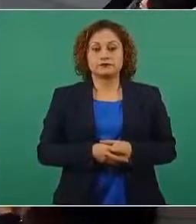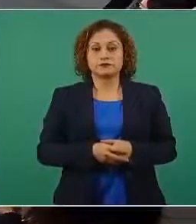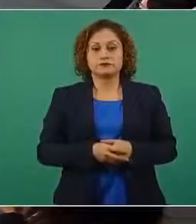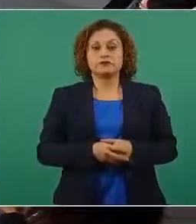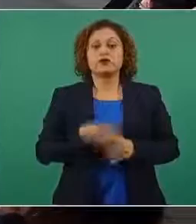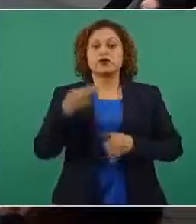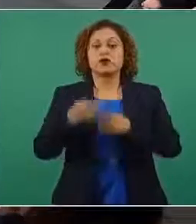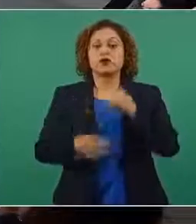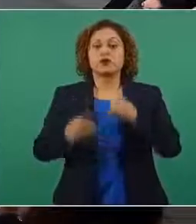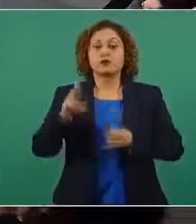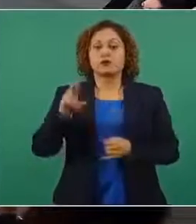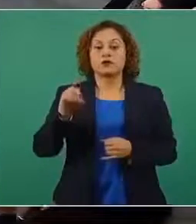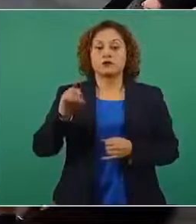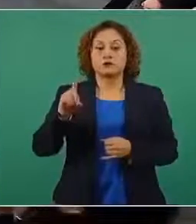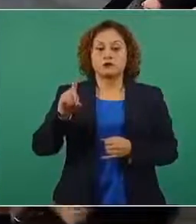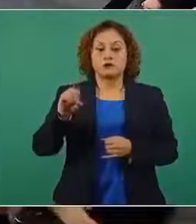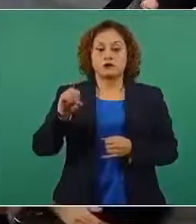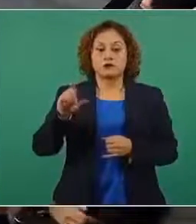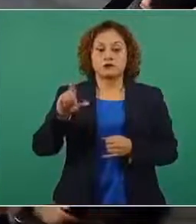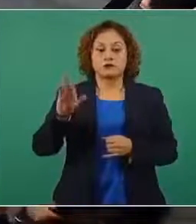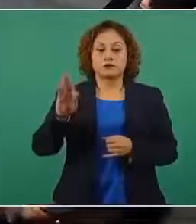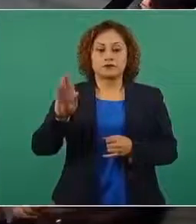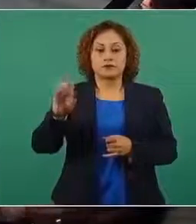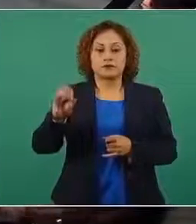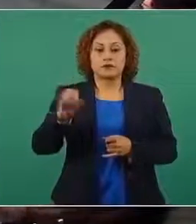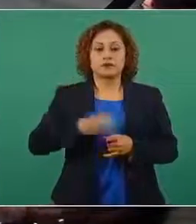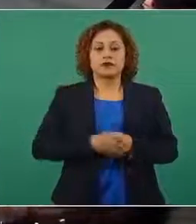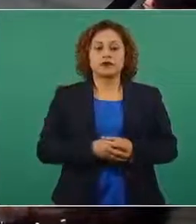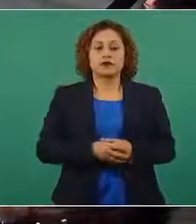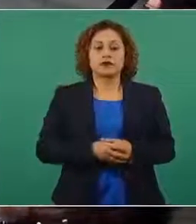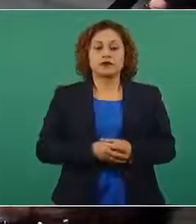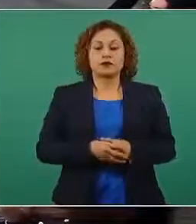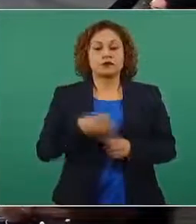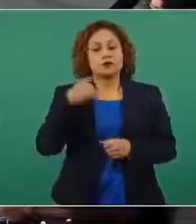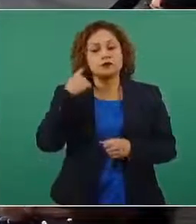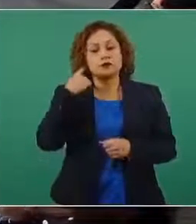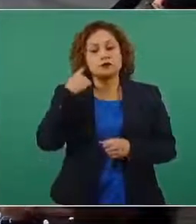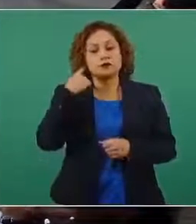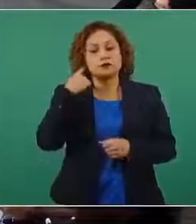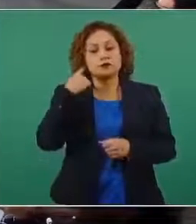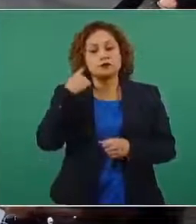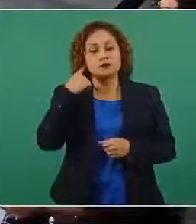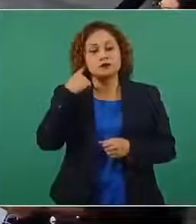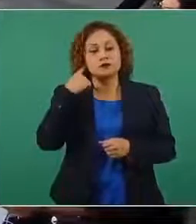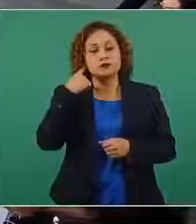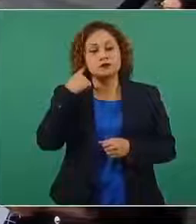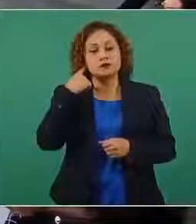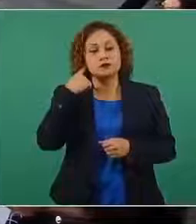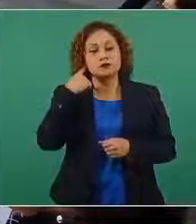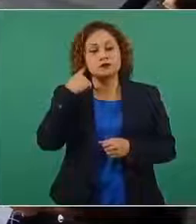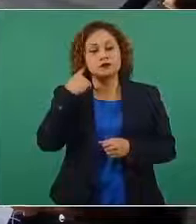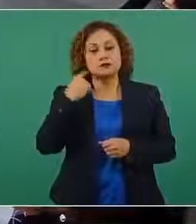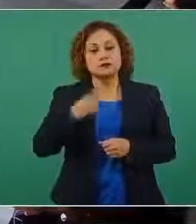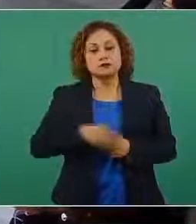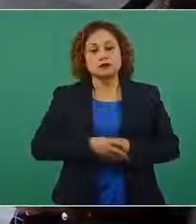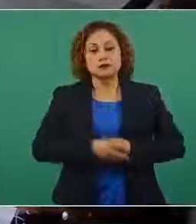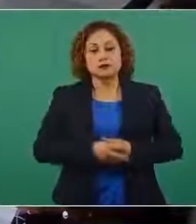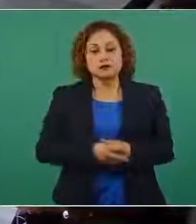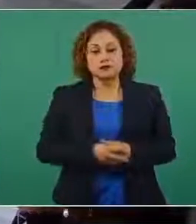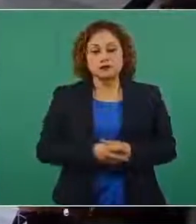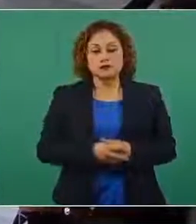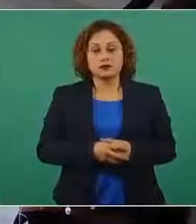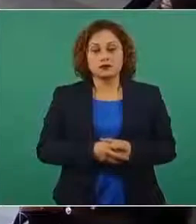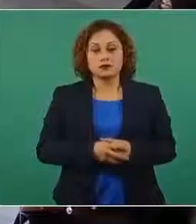Rolfo por respeto a su agente de la institucional si le permite mañana ándale ándale y tú también